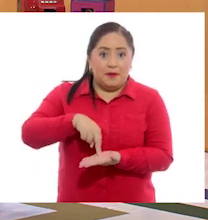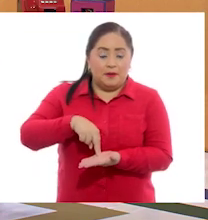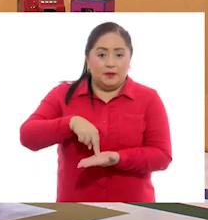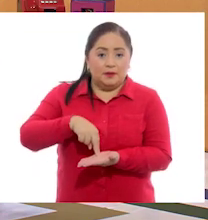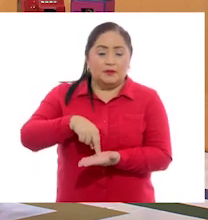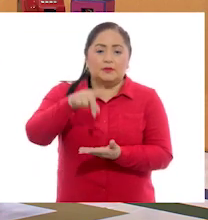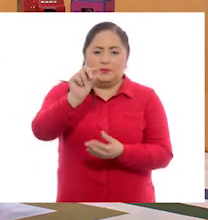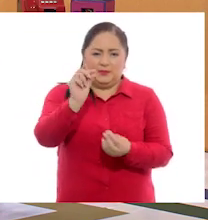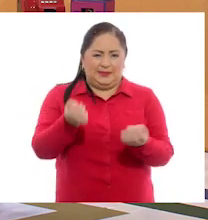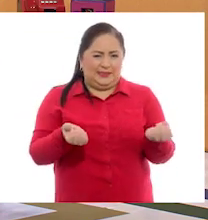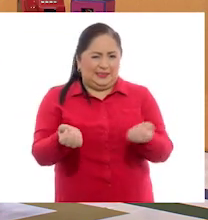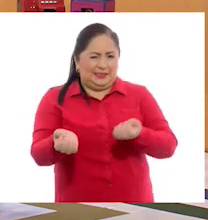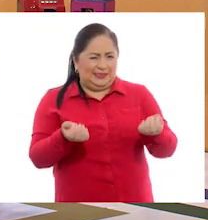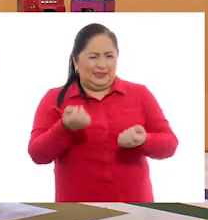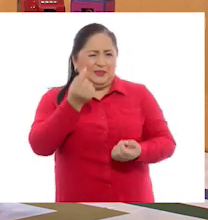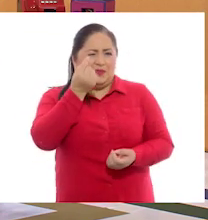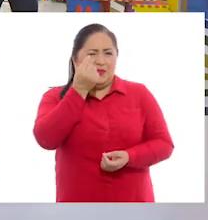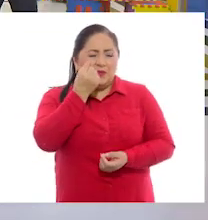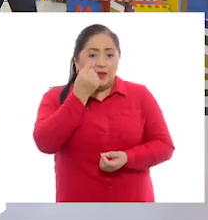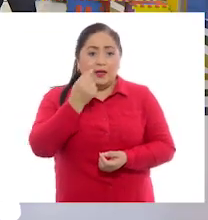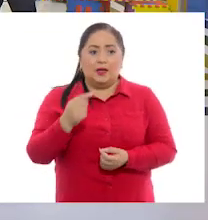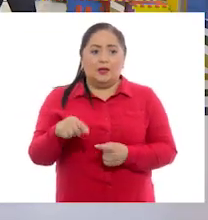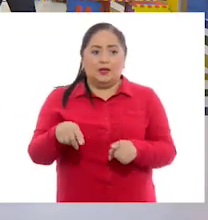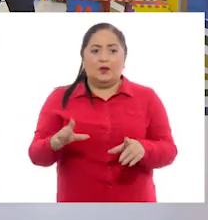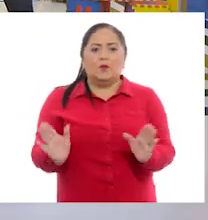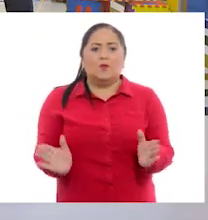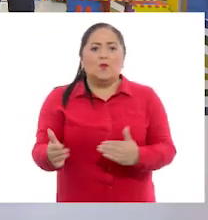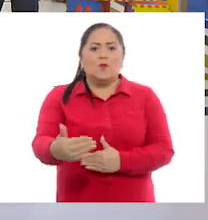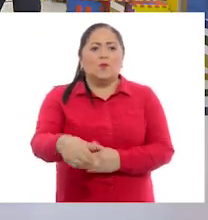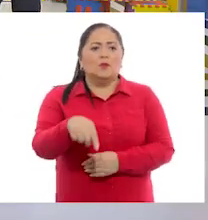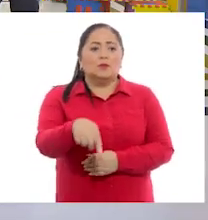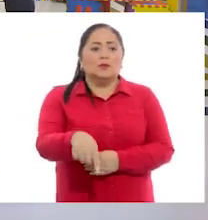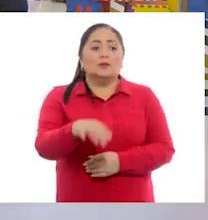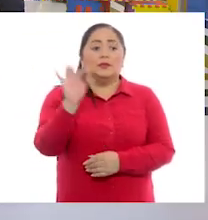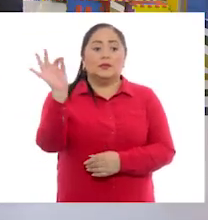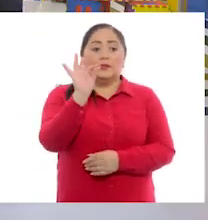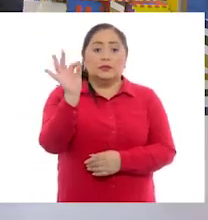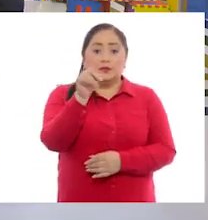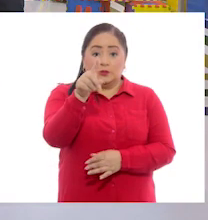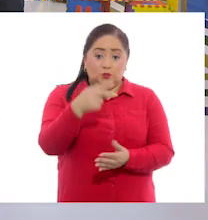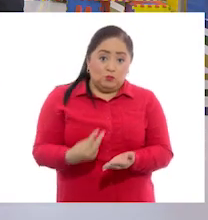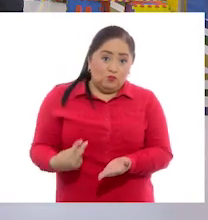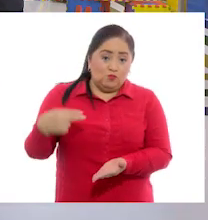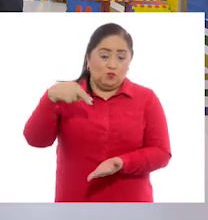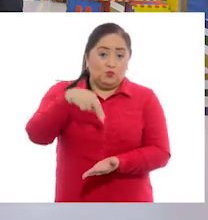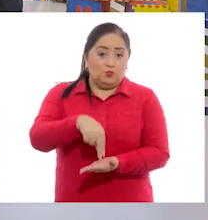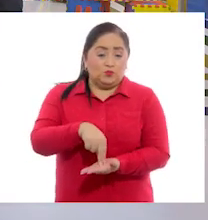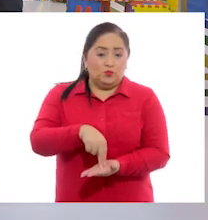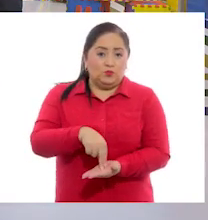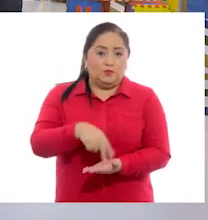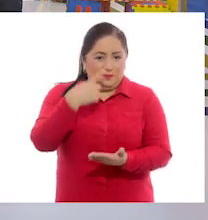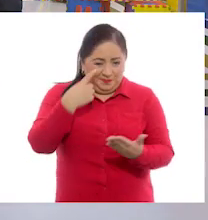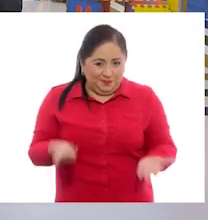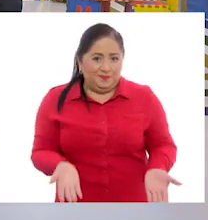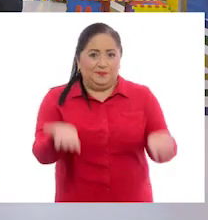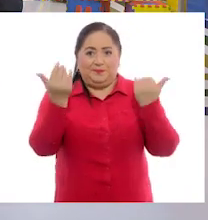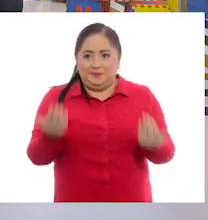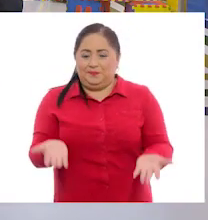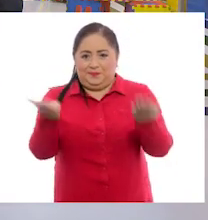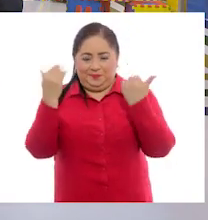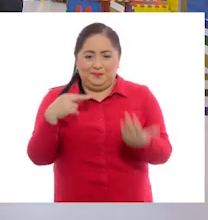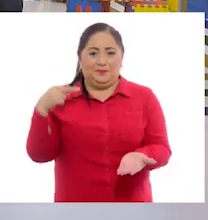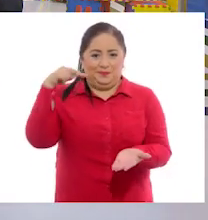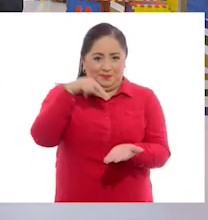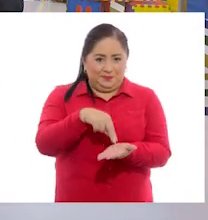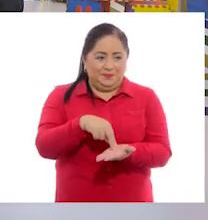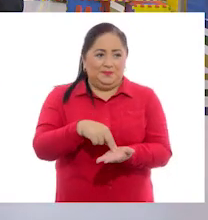un pequeño ejercicio. Aquí tengo enfrente un cubo. Si ustedes se ponen de pie, vamos, vamos, pónganse de pie. Los vamos a